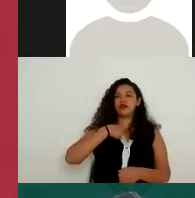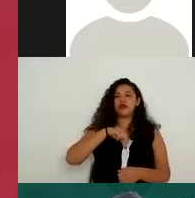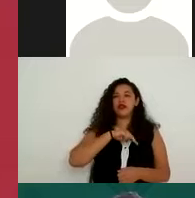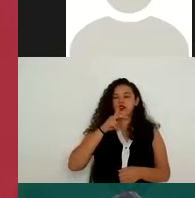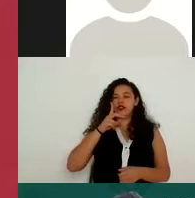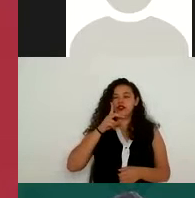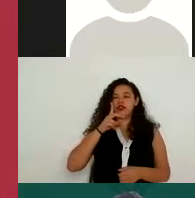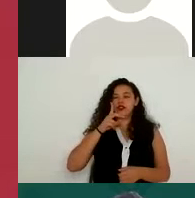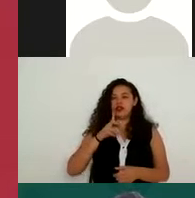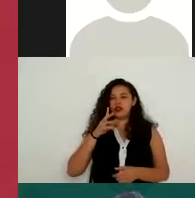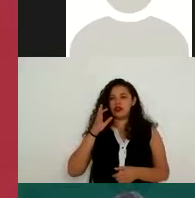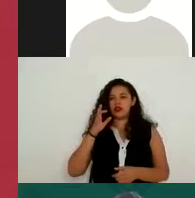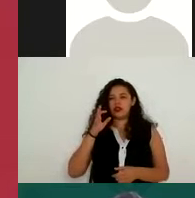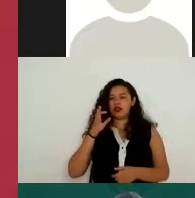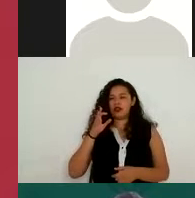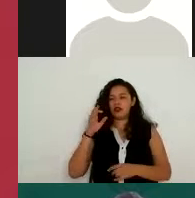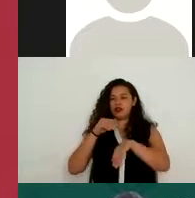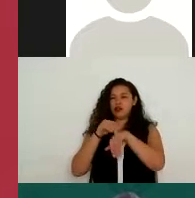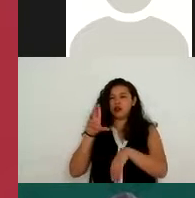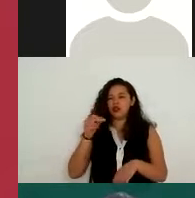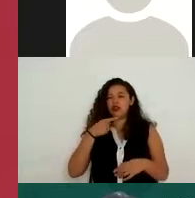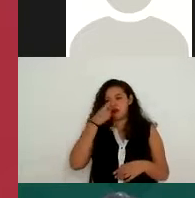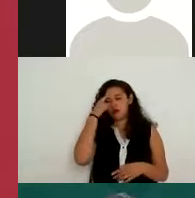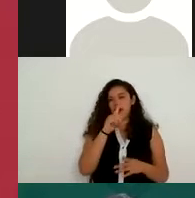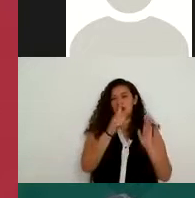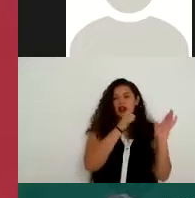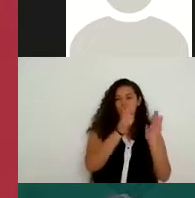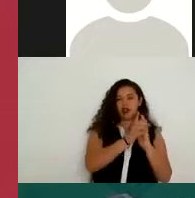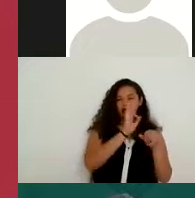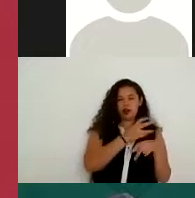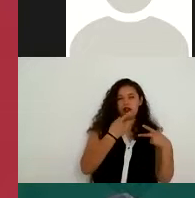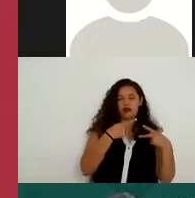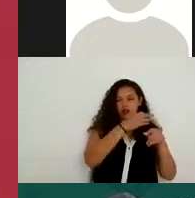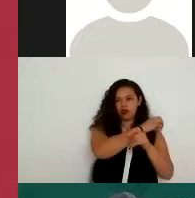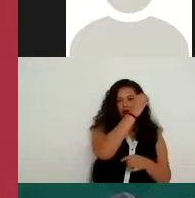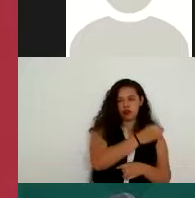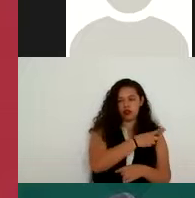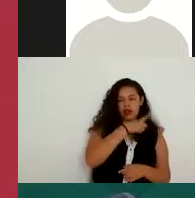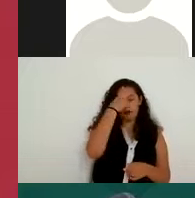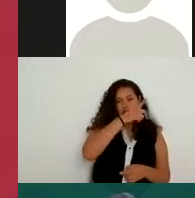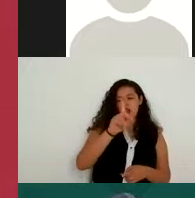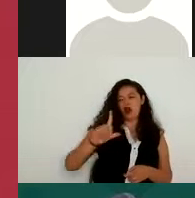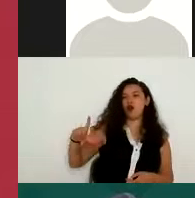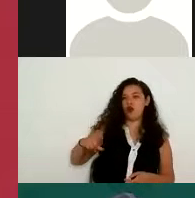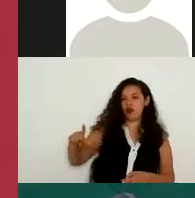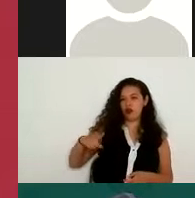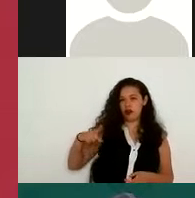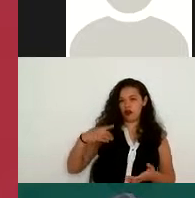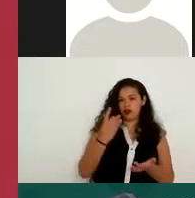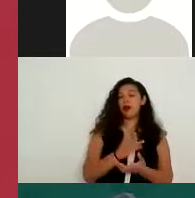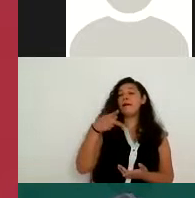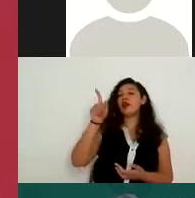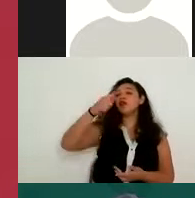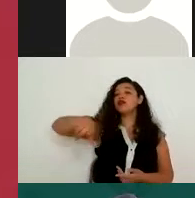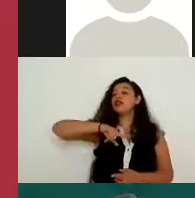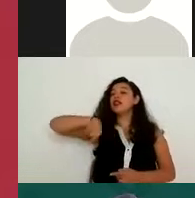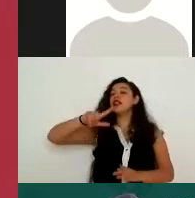Datos Personales en posesión de los sujetos obligados, que justo es para el sector gobierno, pero a ustedes les aplica esta Ley Federal de